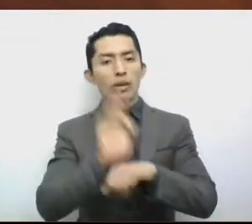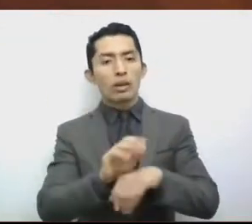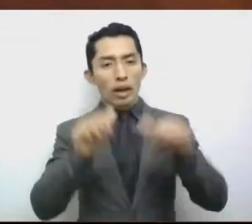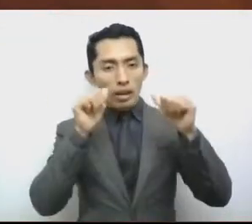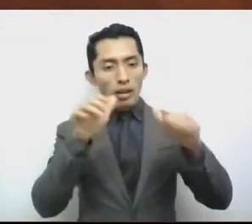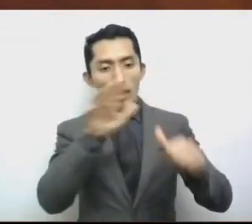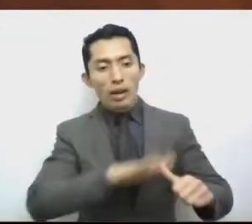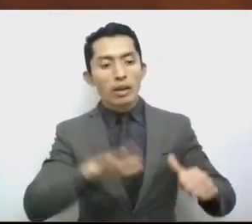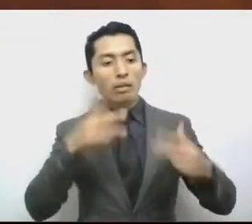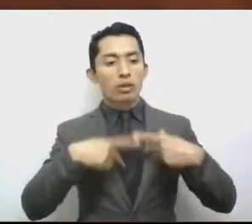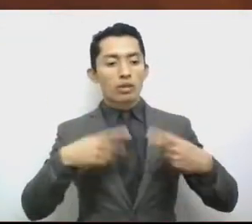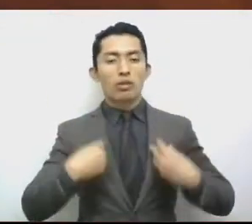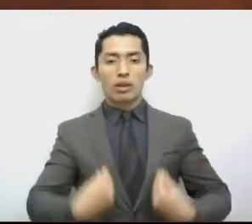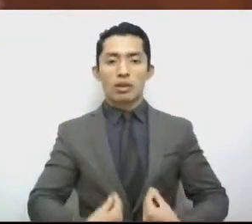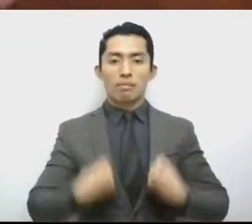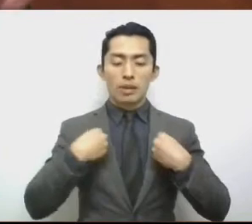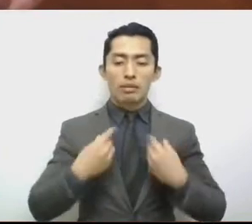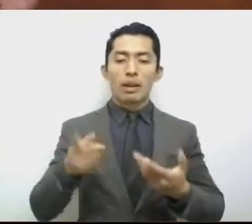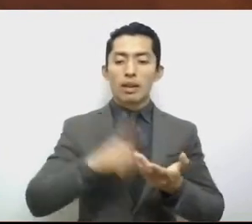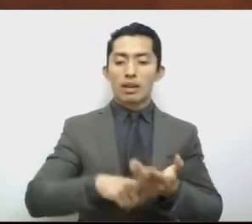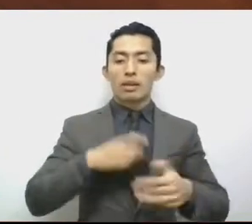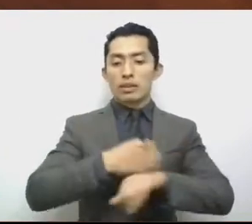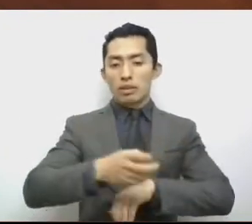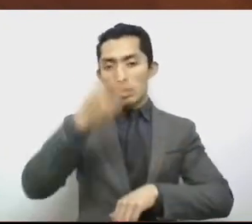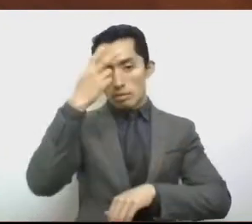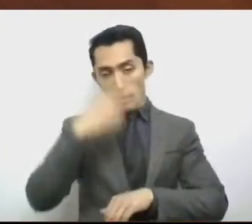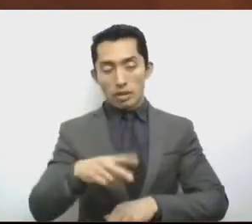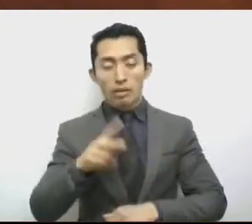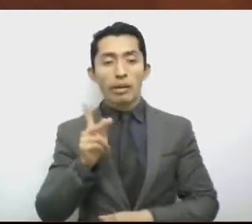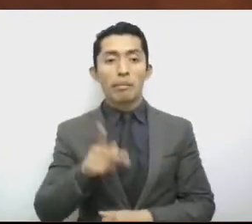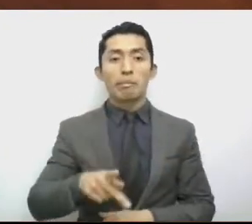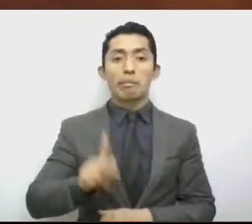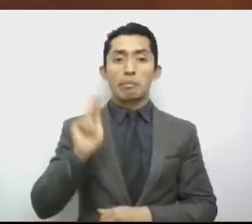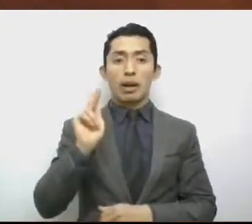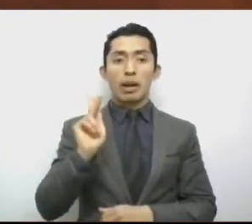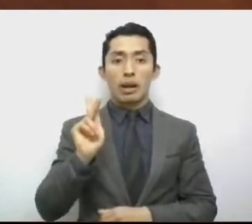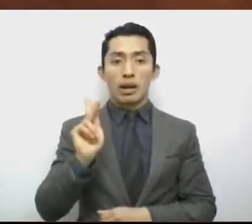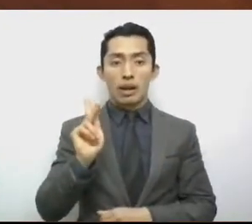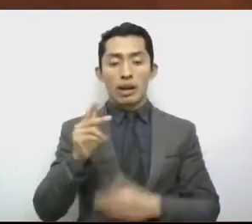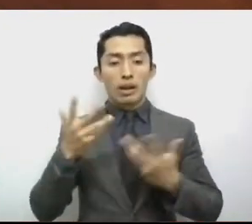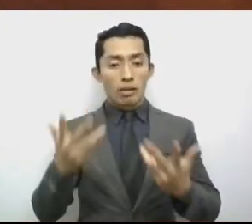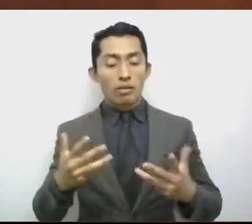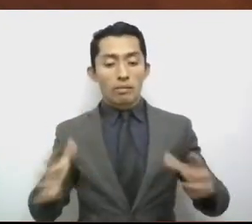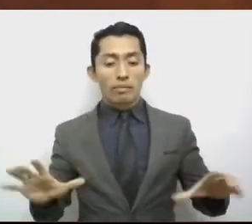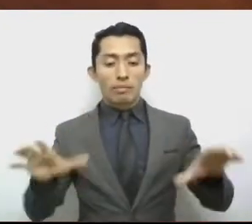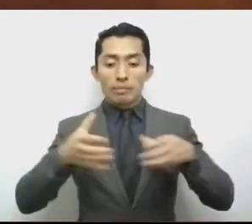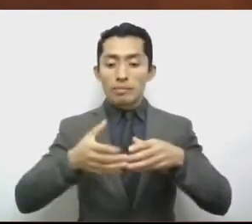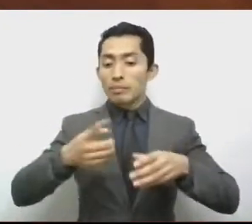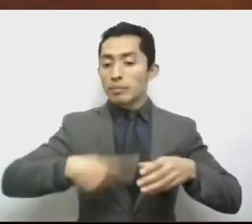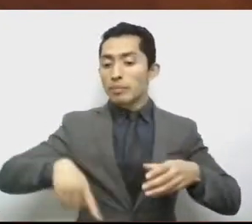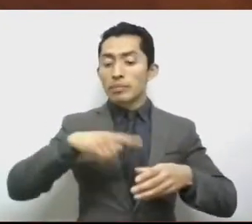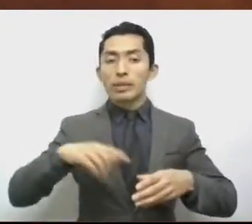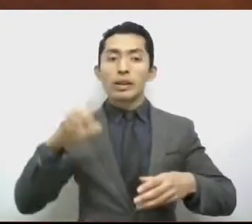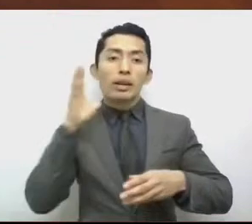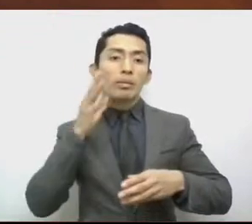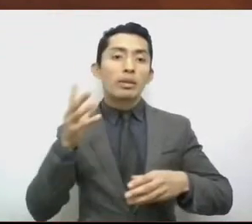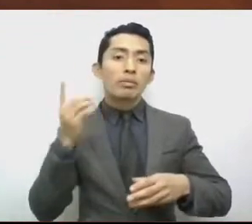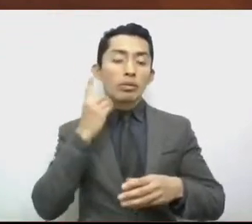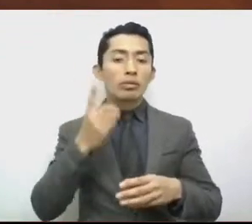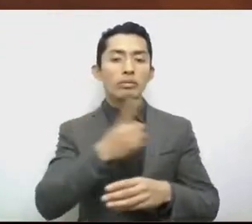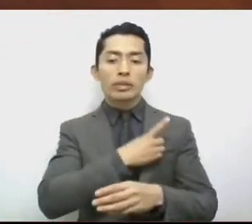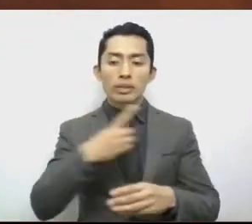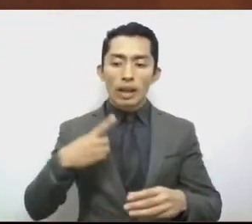mexiquense. Sin embargo, este Congreso debe ser responsable